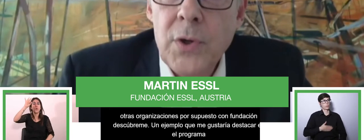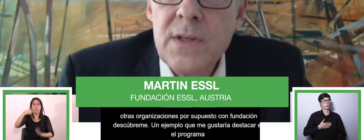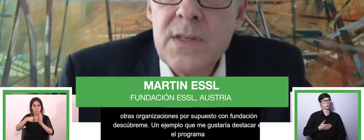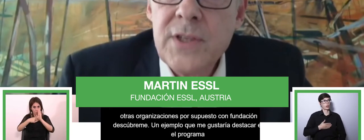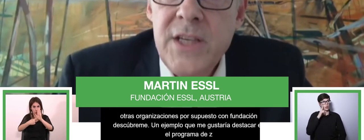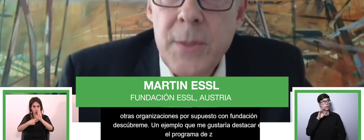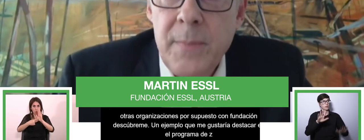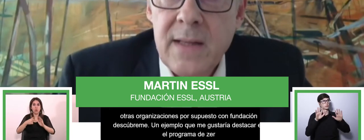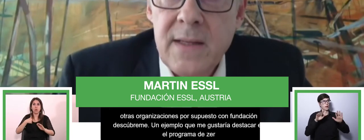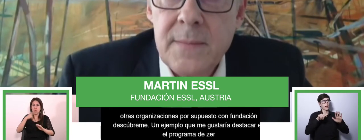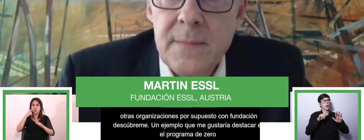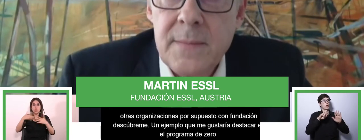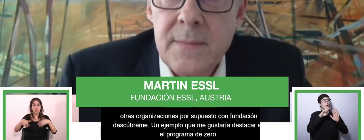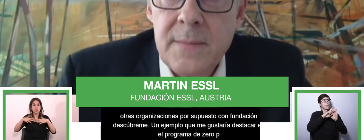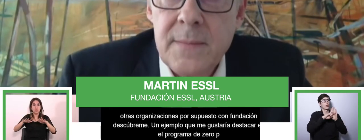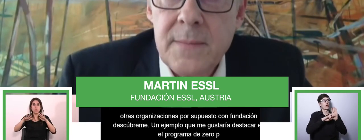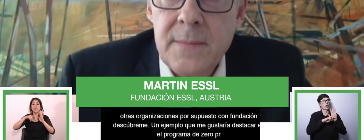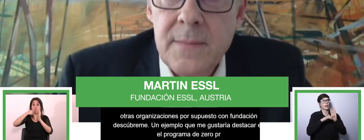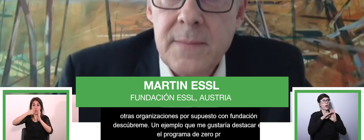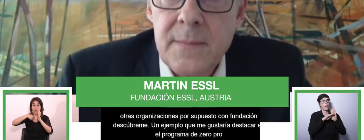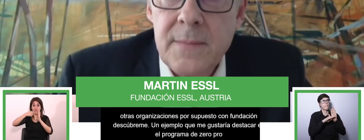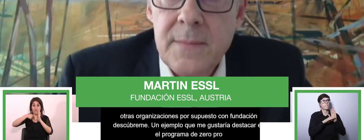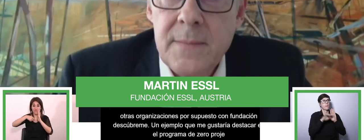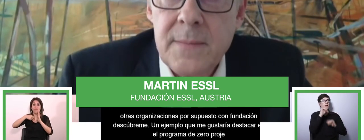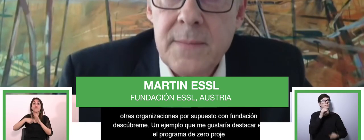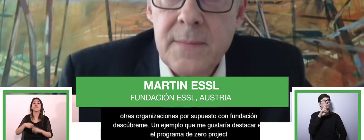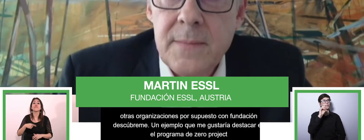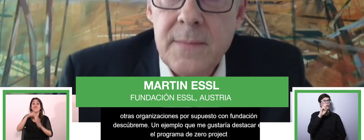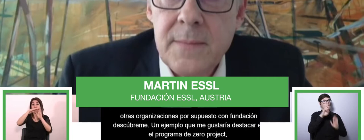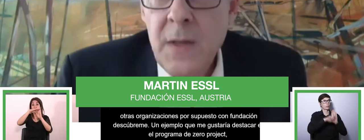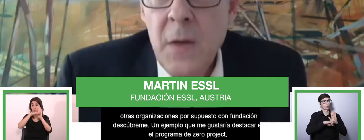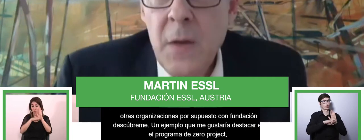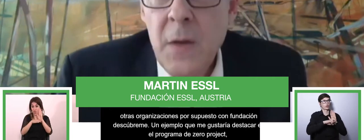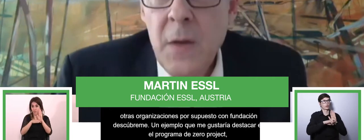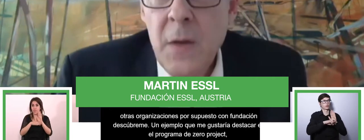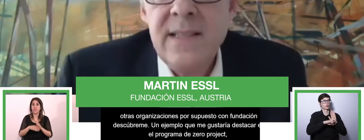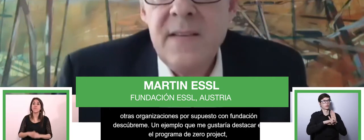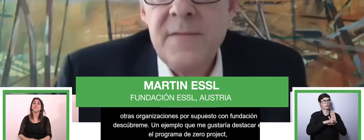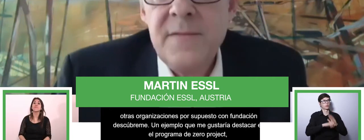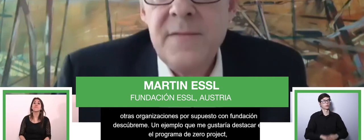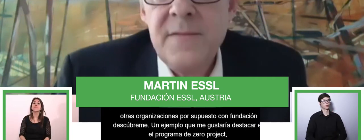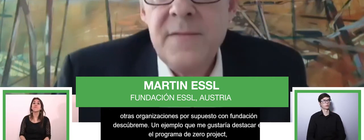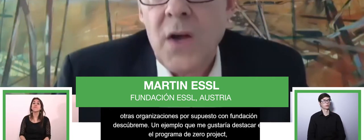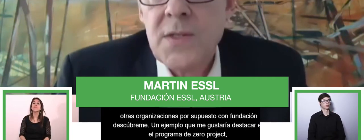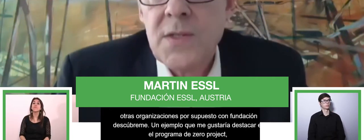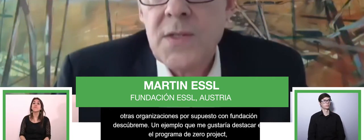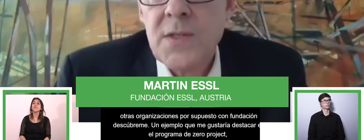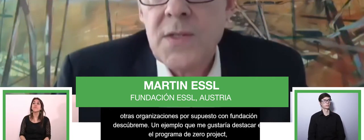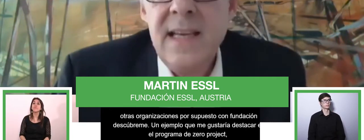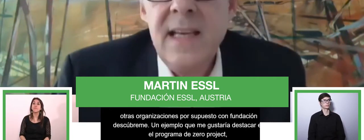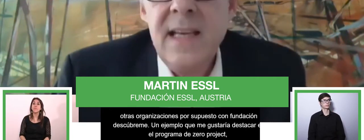en el cual la Fundación Descúbreme es un socio estratégico muy importante. Es un joint venture